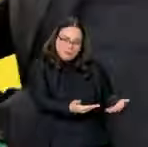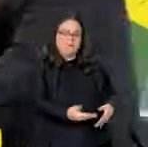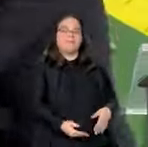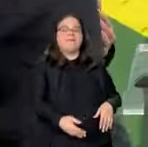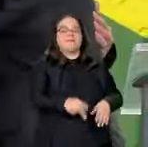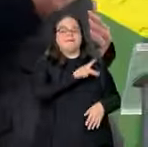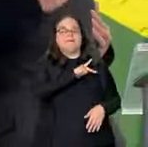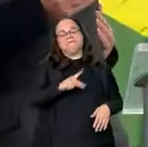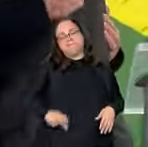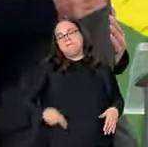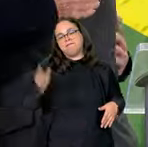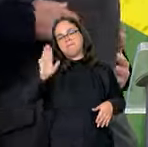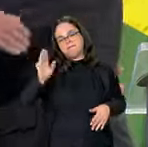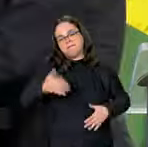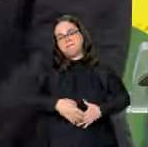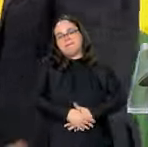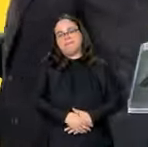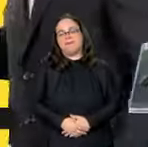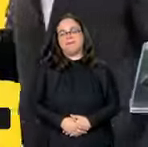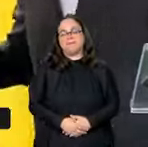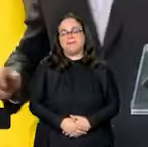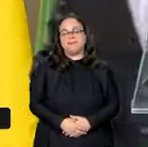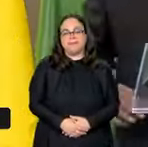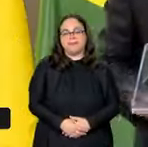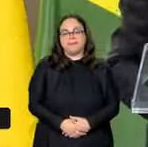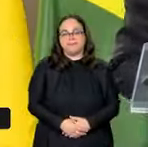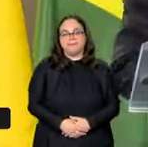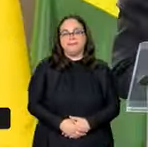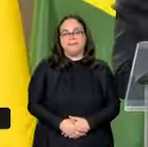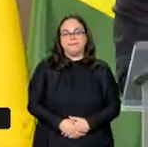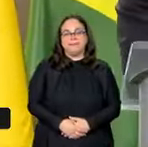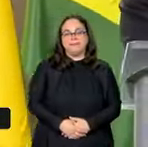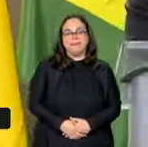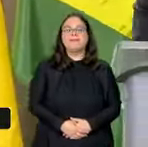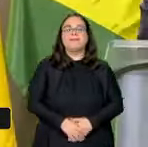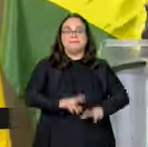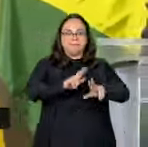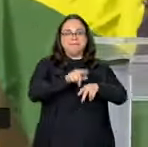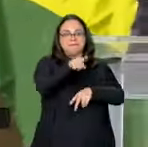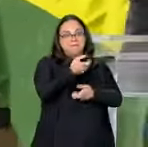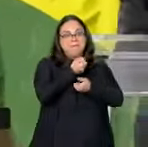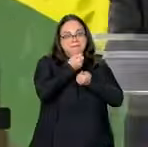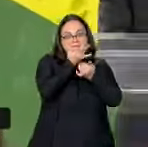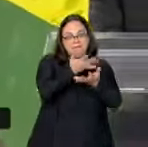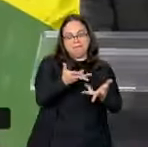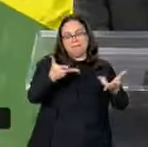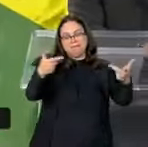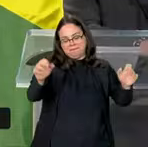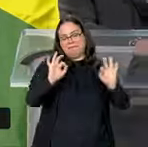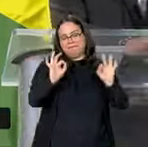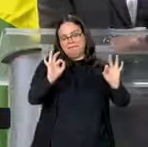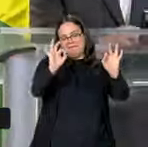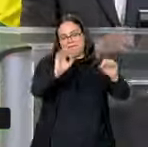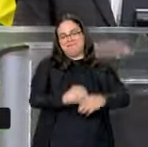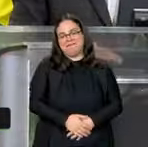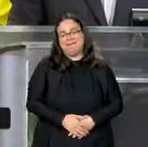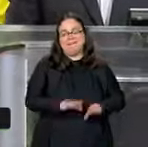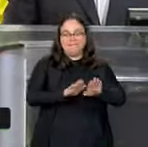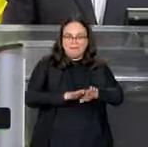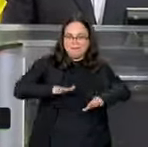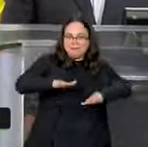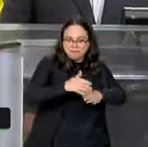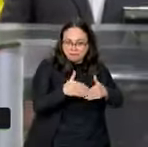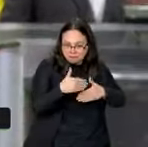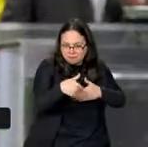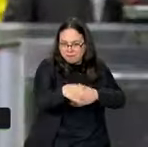presidente e companheiro Luiz Inácio Lula da Silva por suas maravilhosas palavras. En la secuencia,